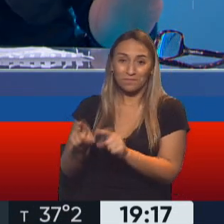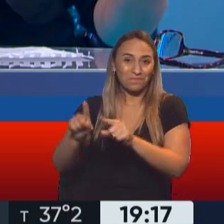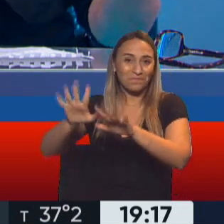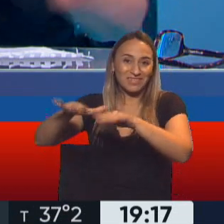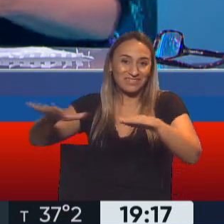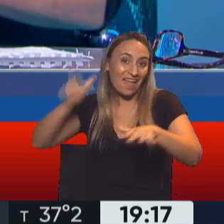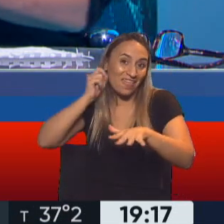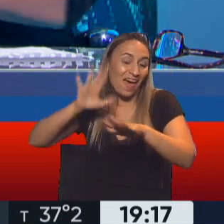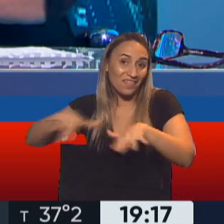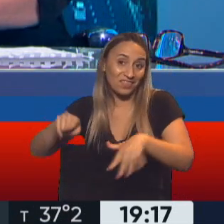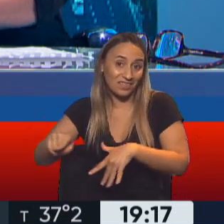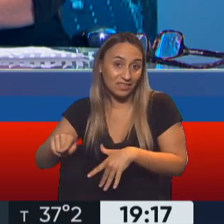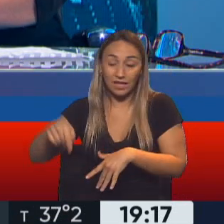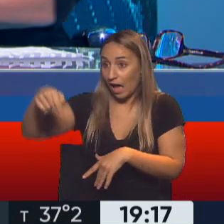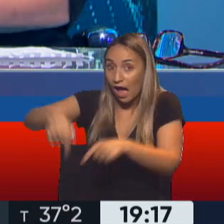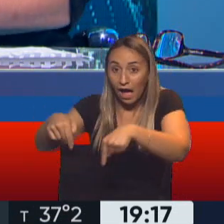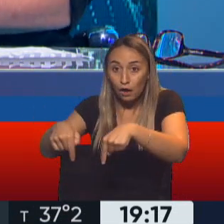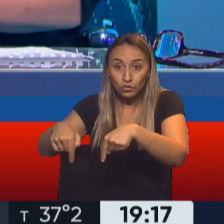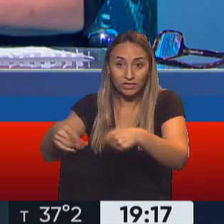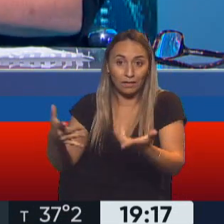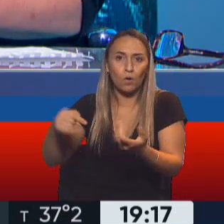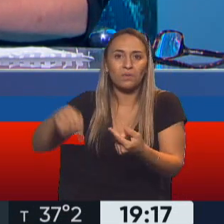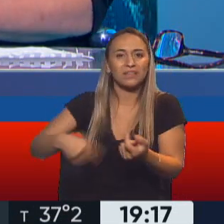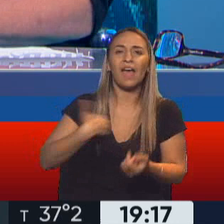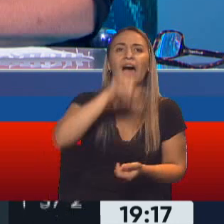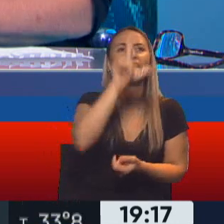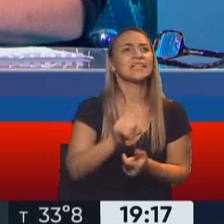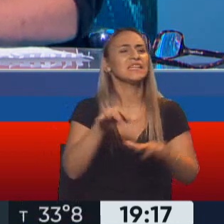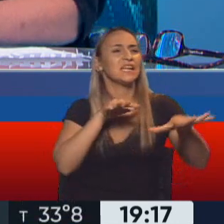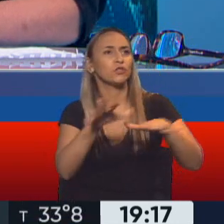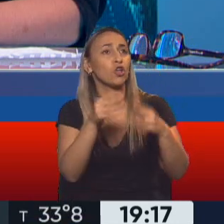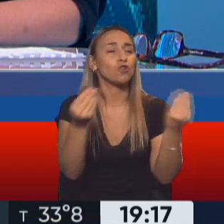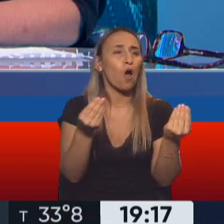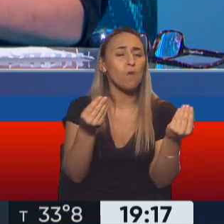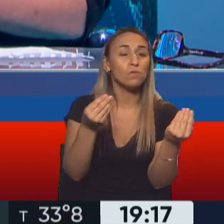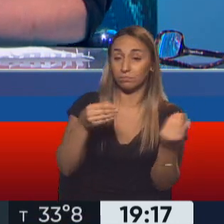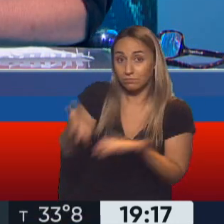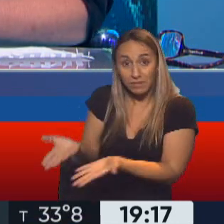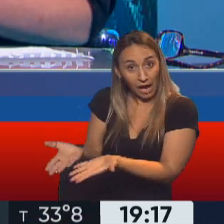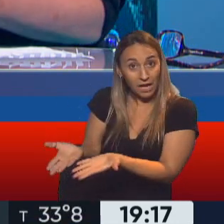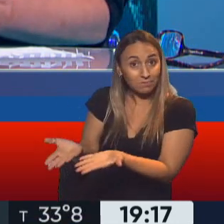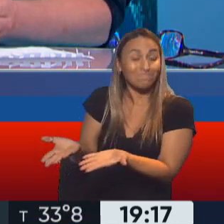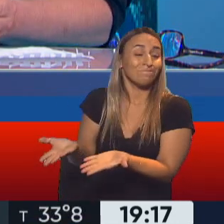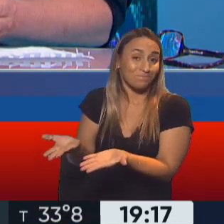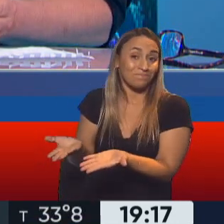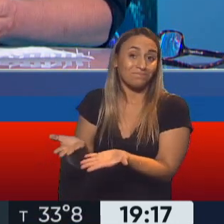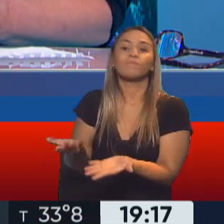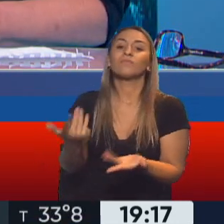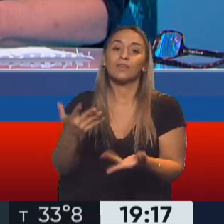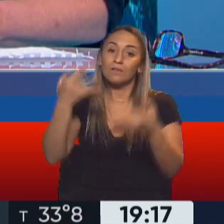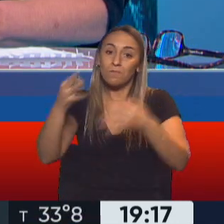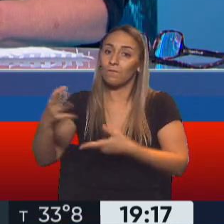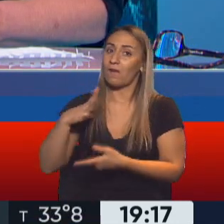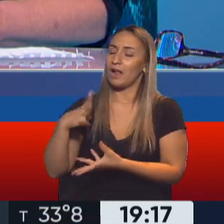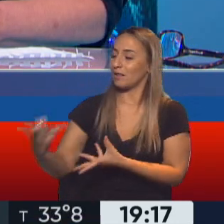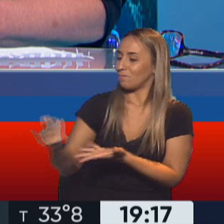edad, que son el presente de nuestro país, no son el futuro, en los medios de comunicación, concretamente en los noticieros,